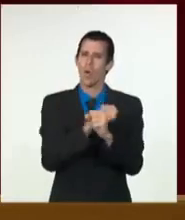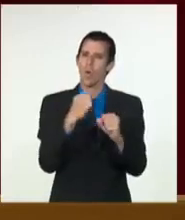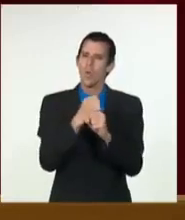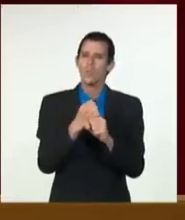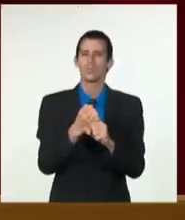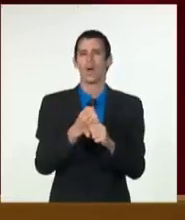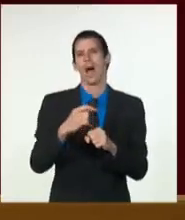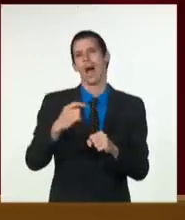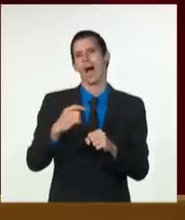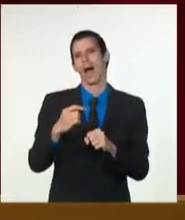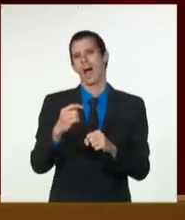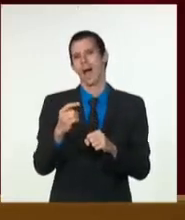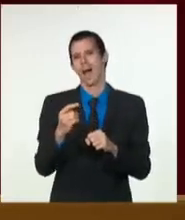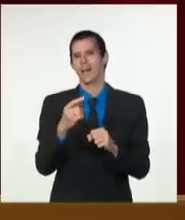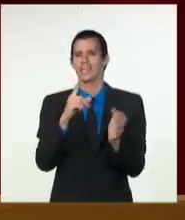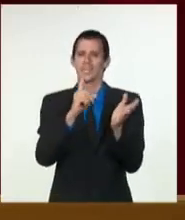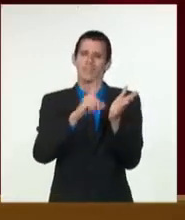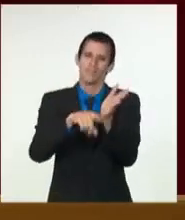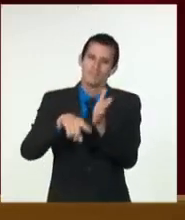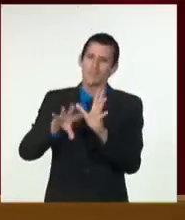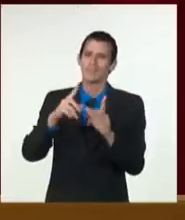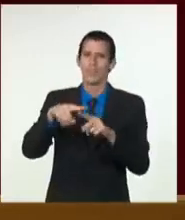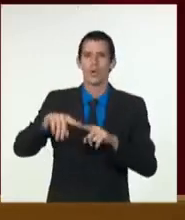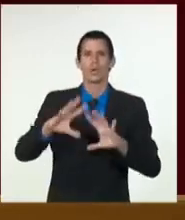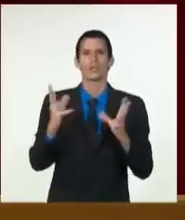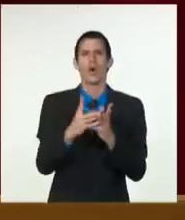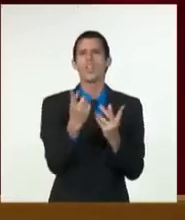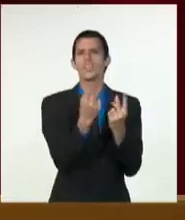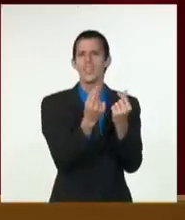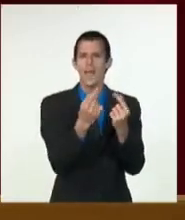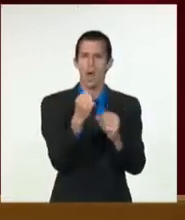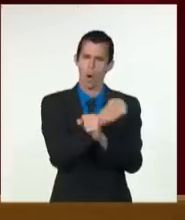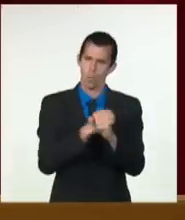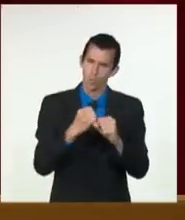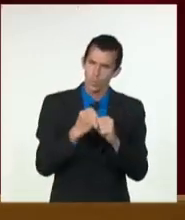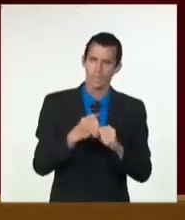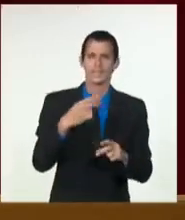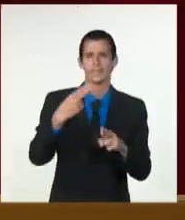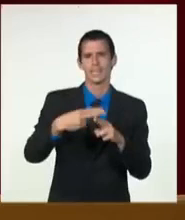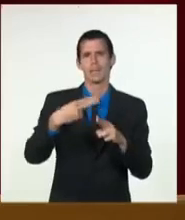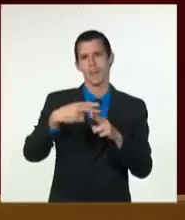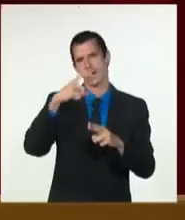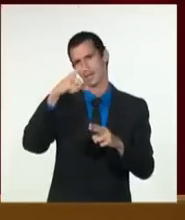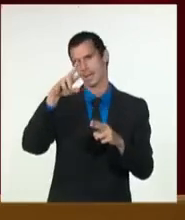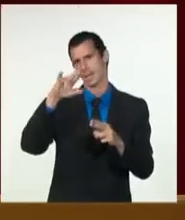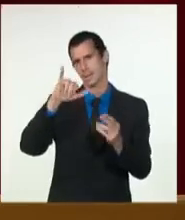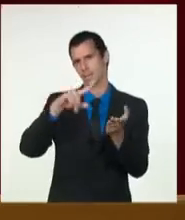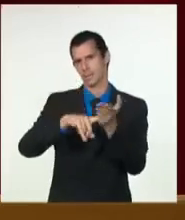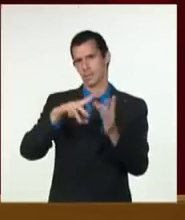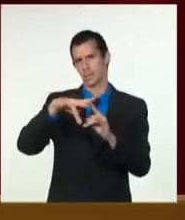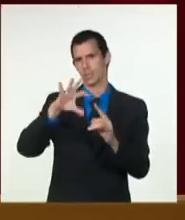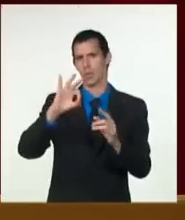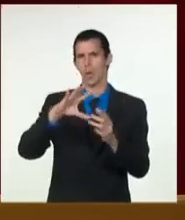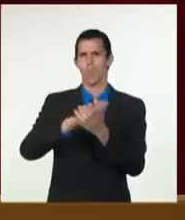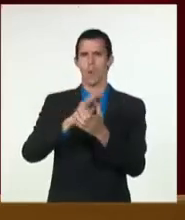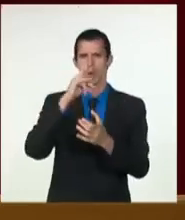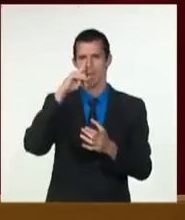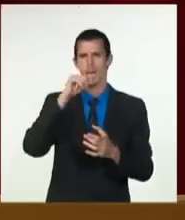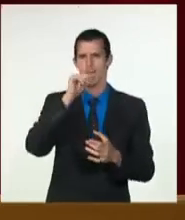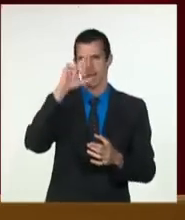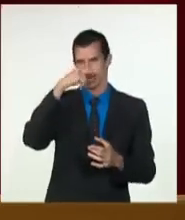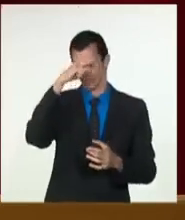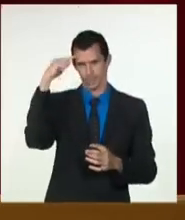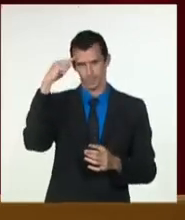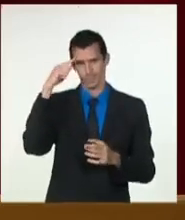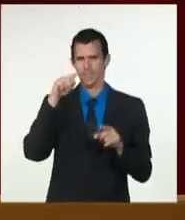consolidándose durante el segundo semestre. Se adoptan medidas e incentivos para fomentar más el uso de los